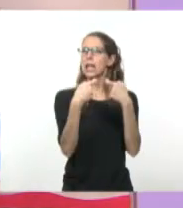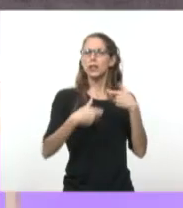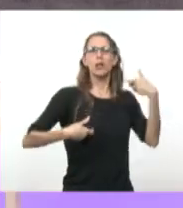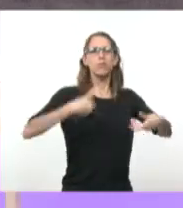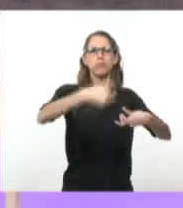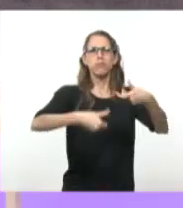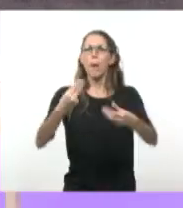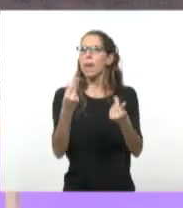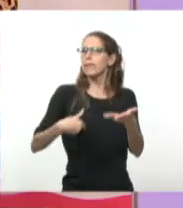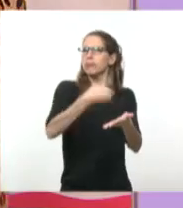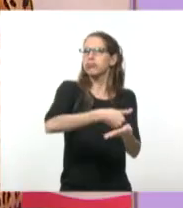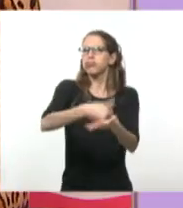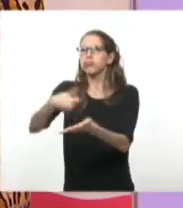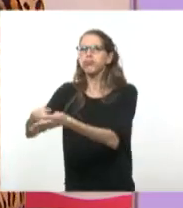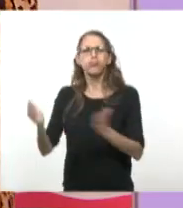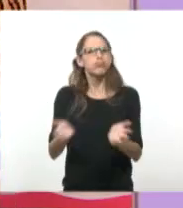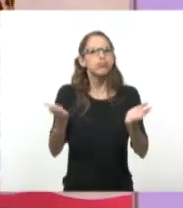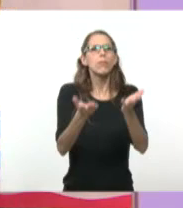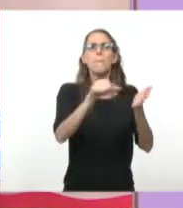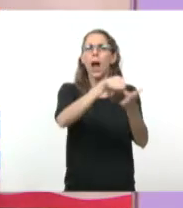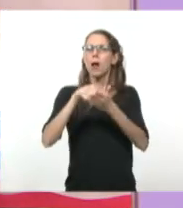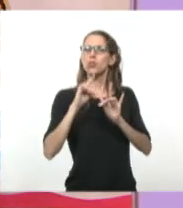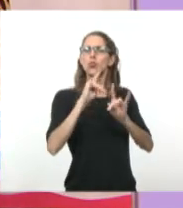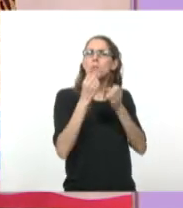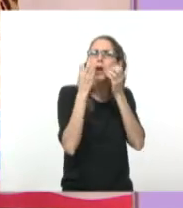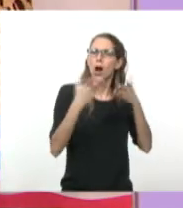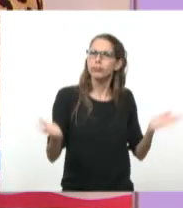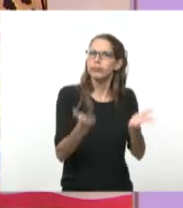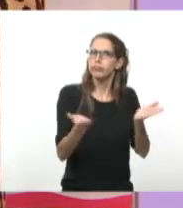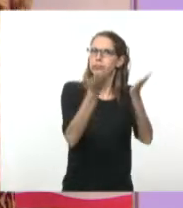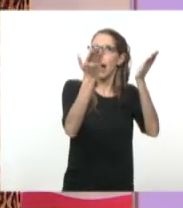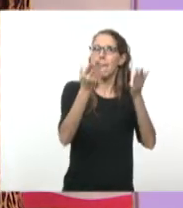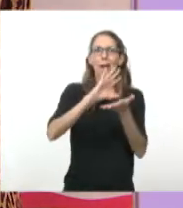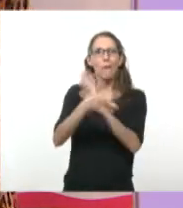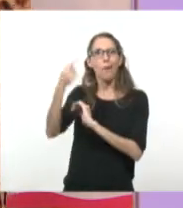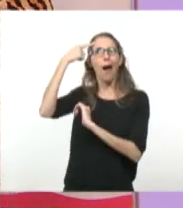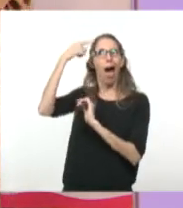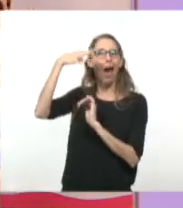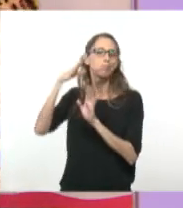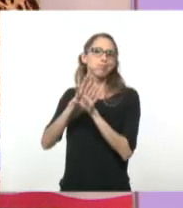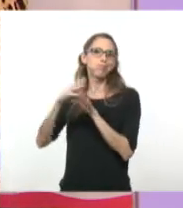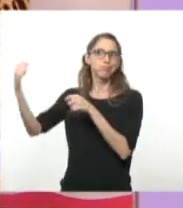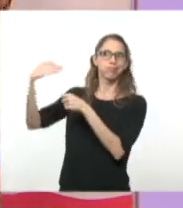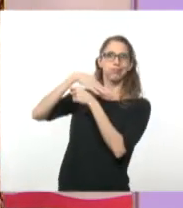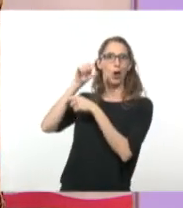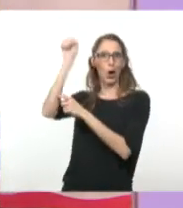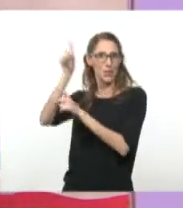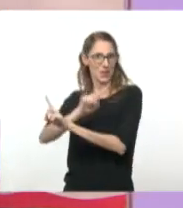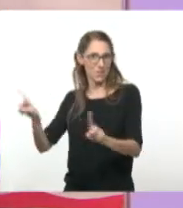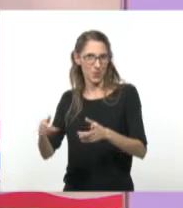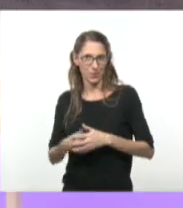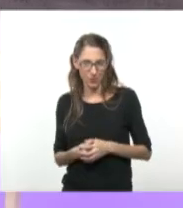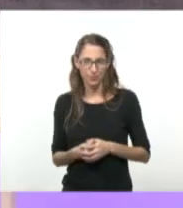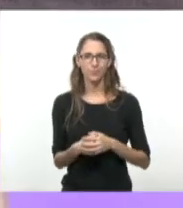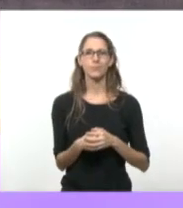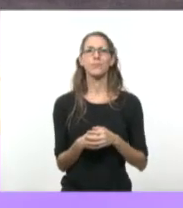que va a impulsar Estados Unidos para que los países puedan desarrollarse justamente para impedir este avance del comunismo en la